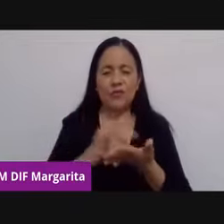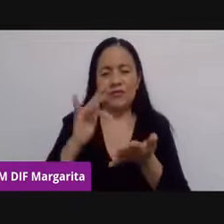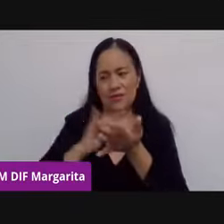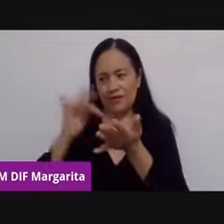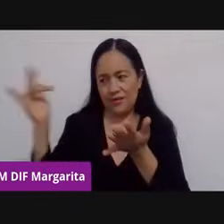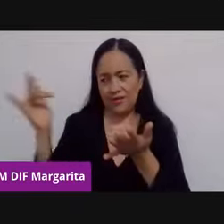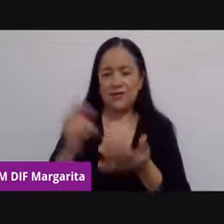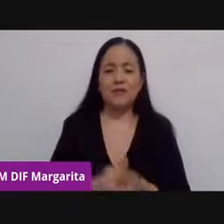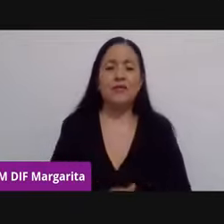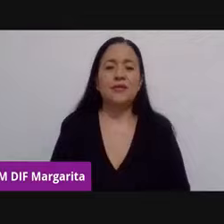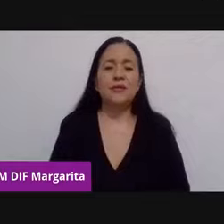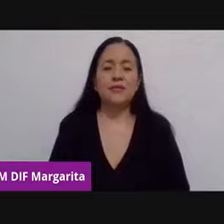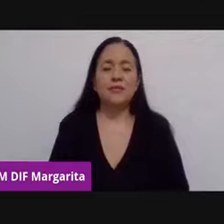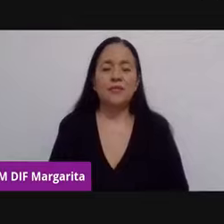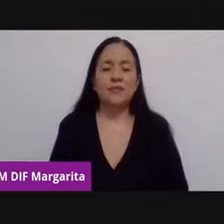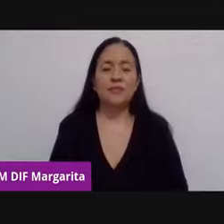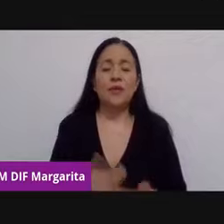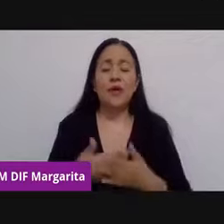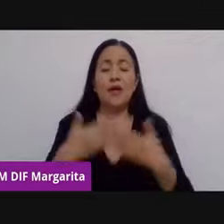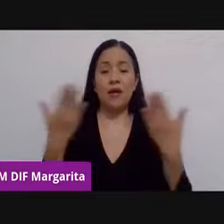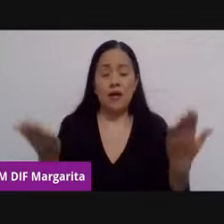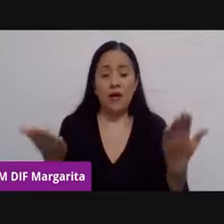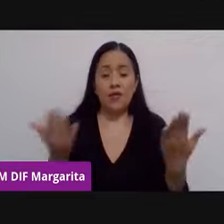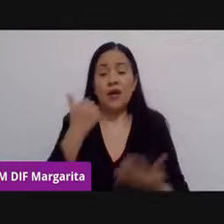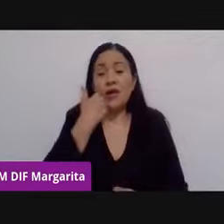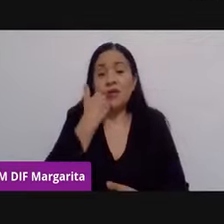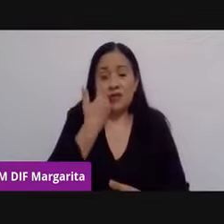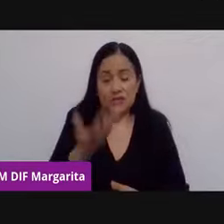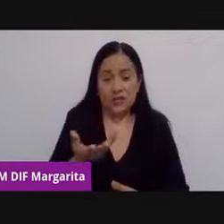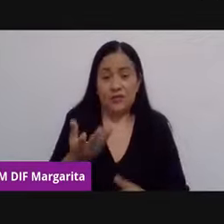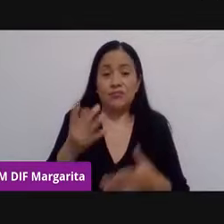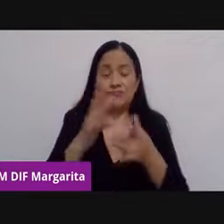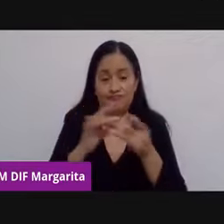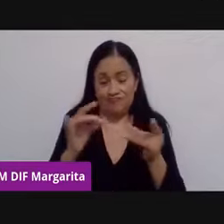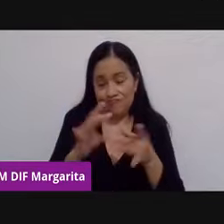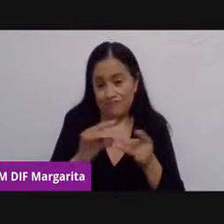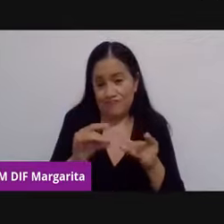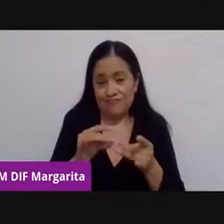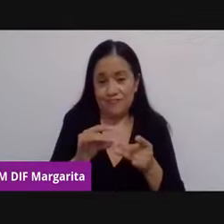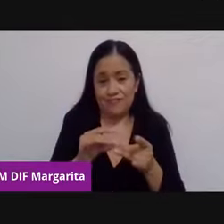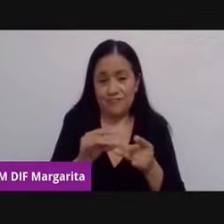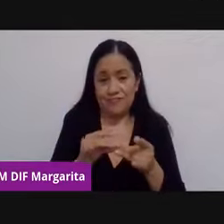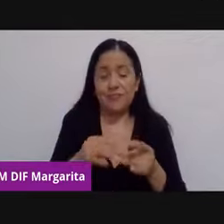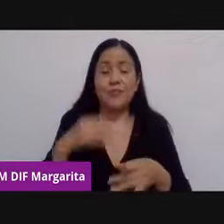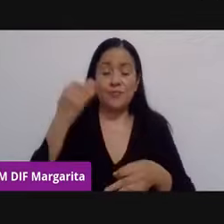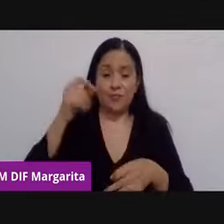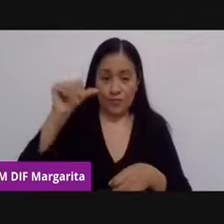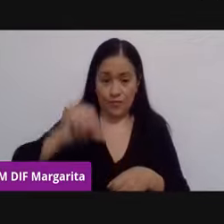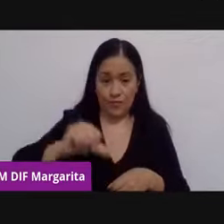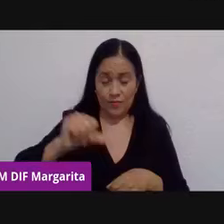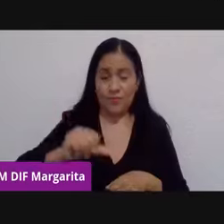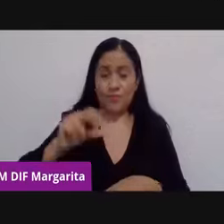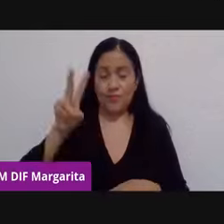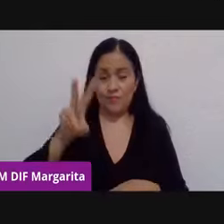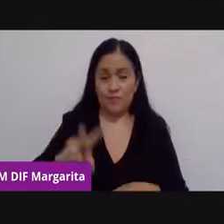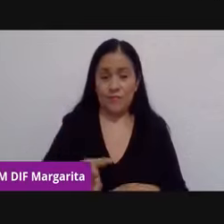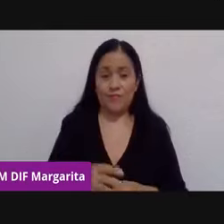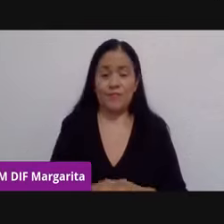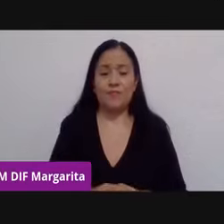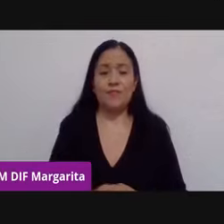yo les quiero anticipar en lo que el doctor recupera la señal que, bueno, tenemos hoy de verdad que